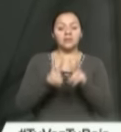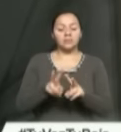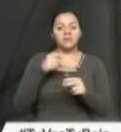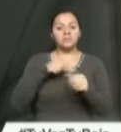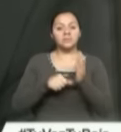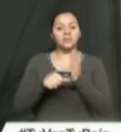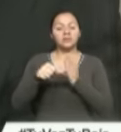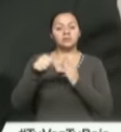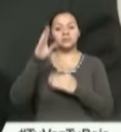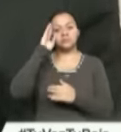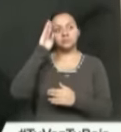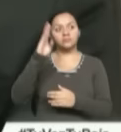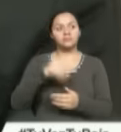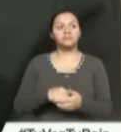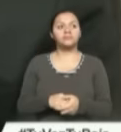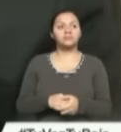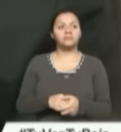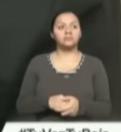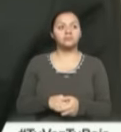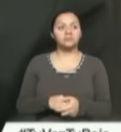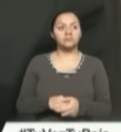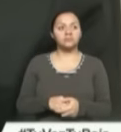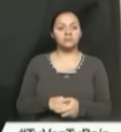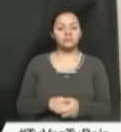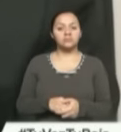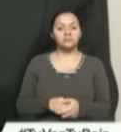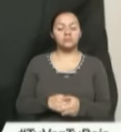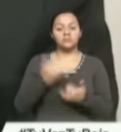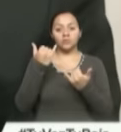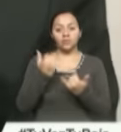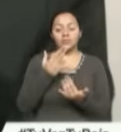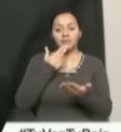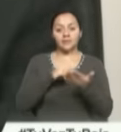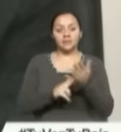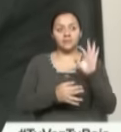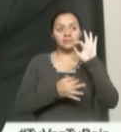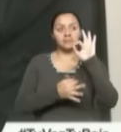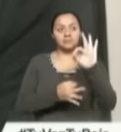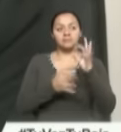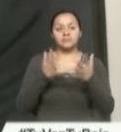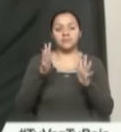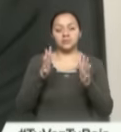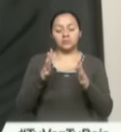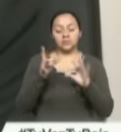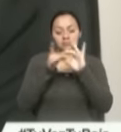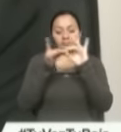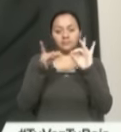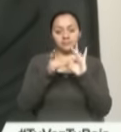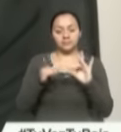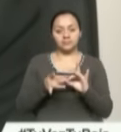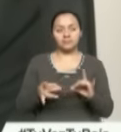Ministerio del Interior. El día de hoy emitimos un comunicado en el que más o menos señala lo siguiente.